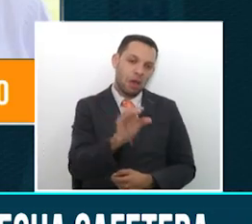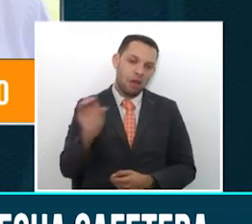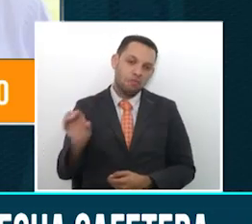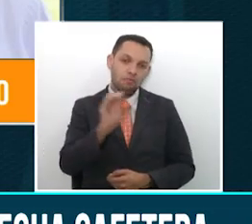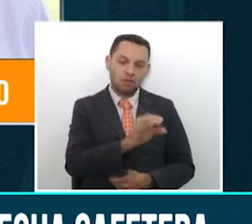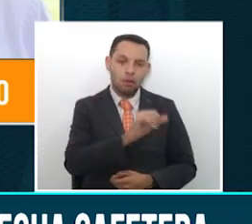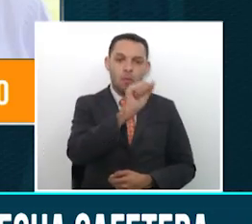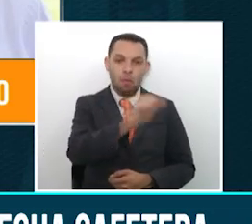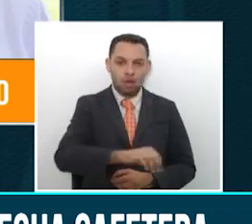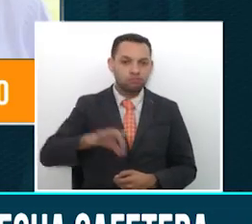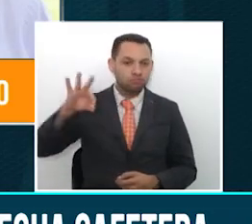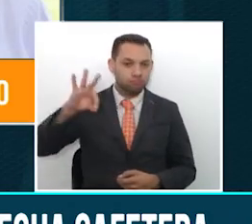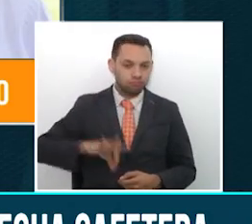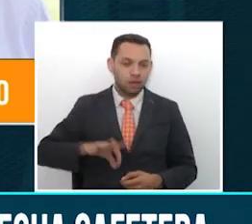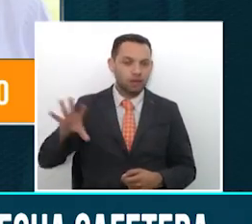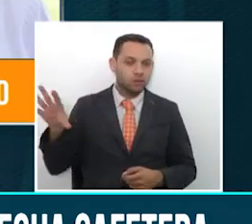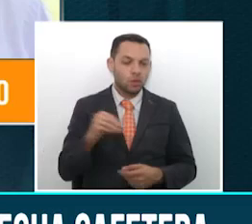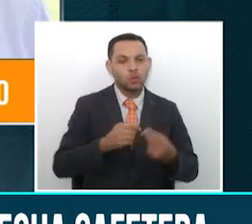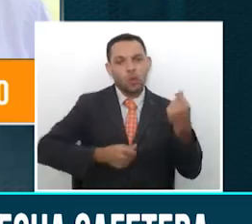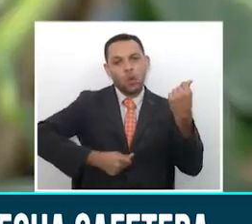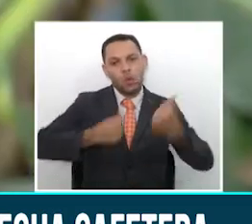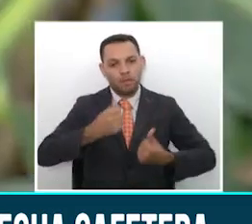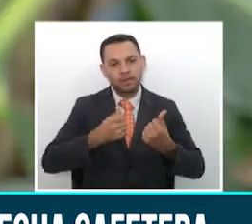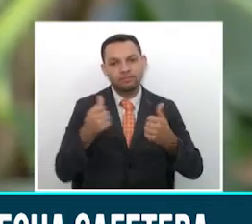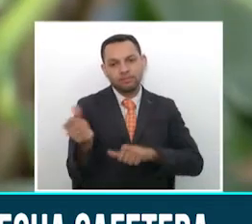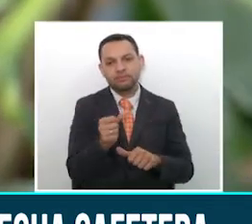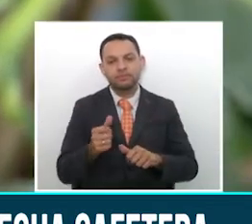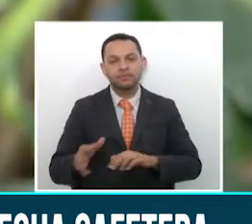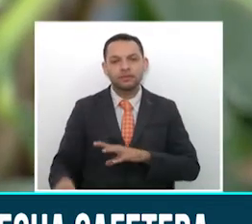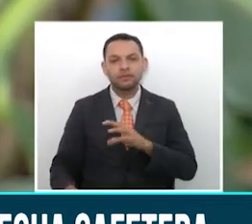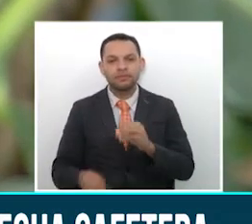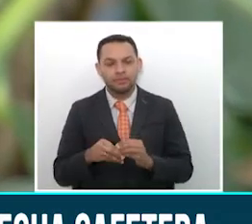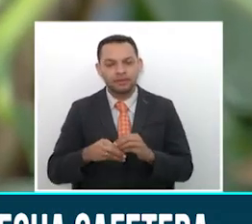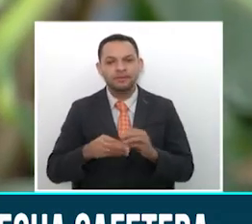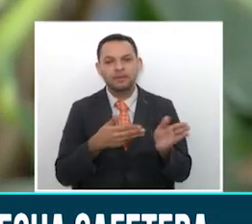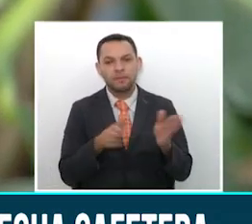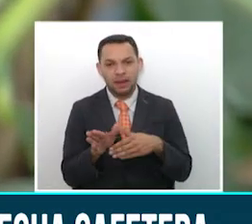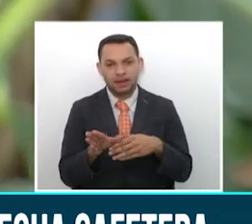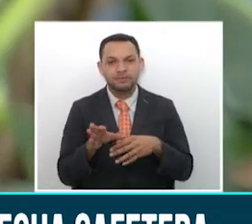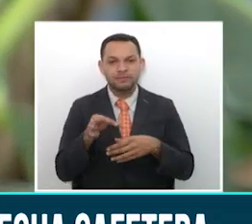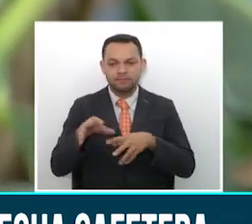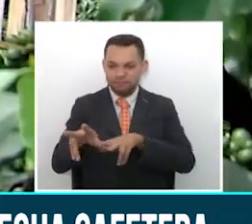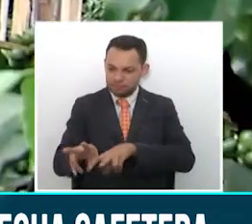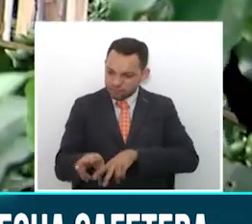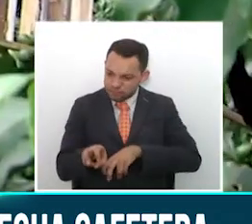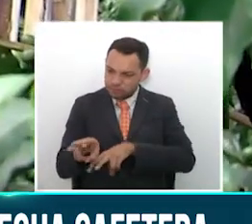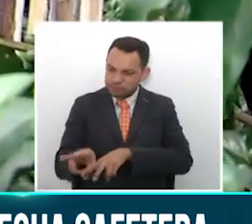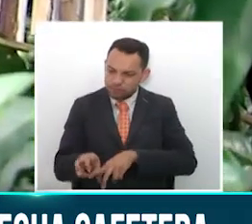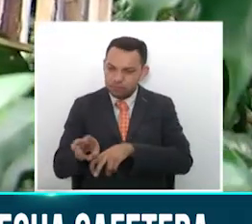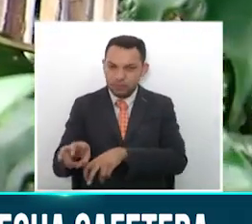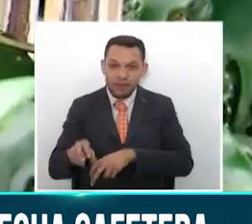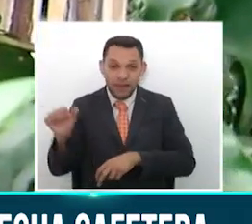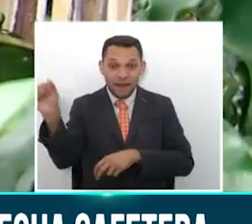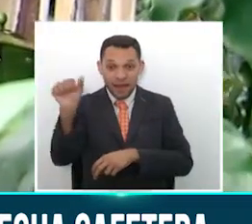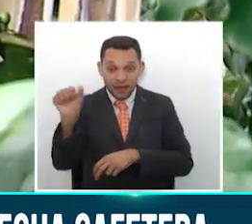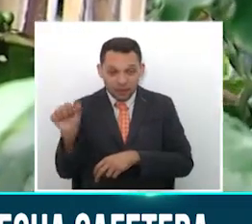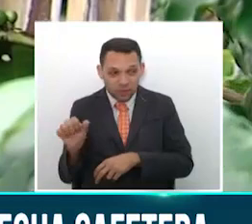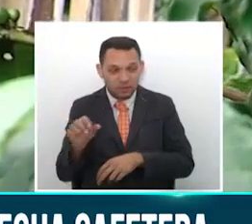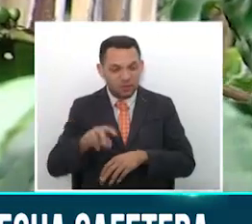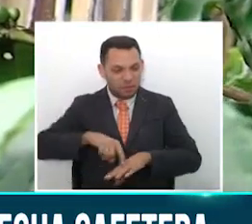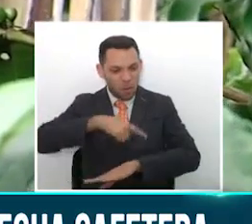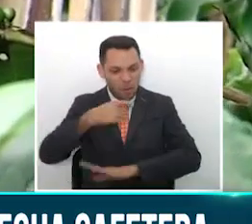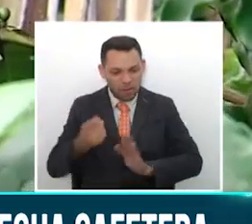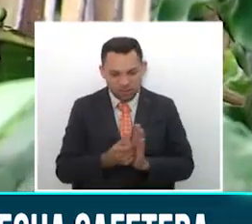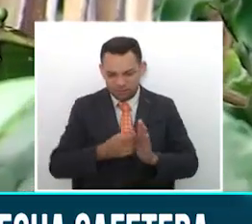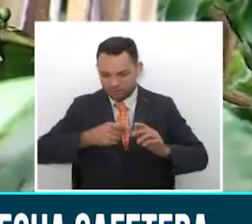los bolsillos de toda la economía de estos municipios. El plan cosecha está avanzando para asegurar la cosecha principal de café en el departamento de